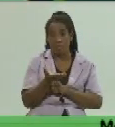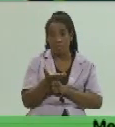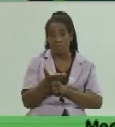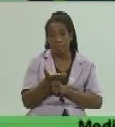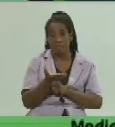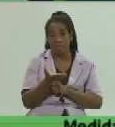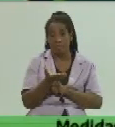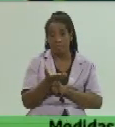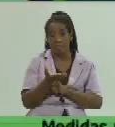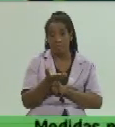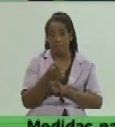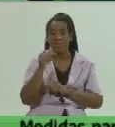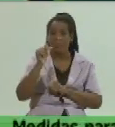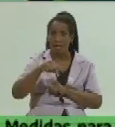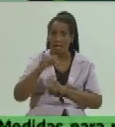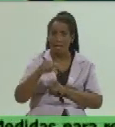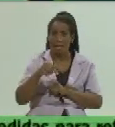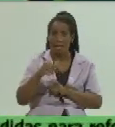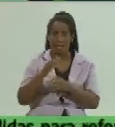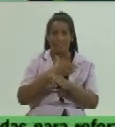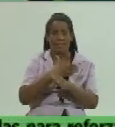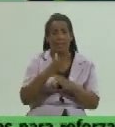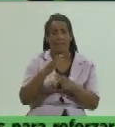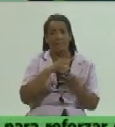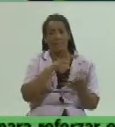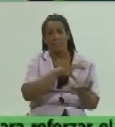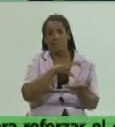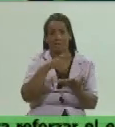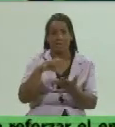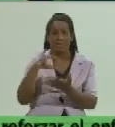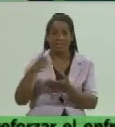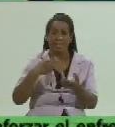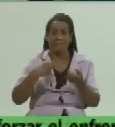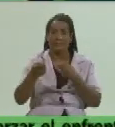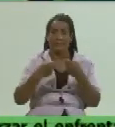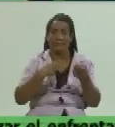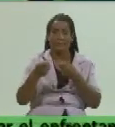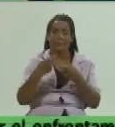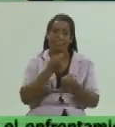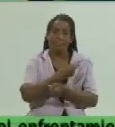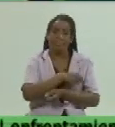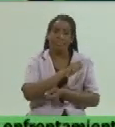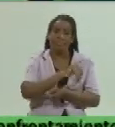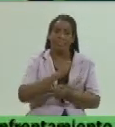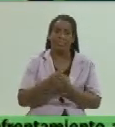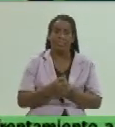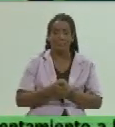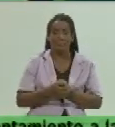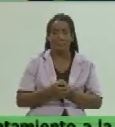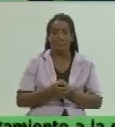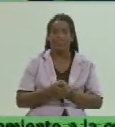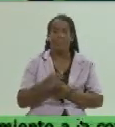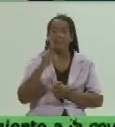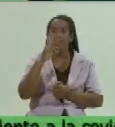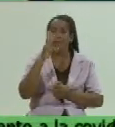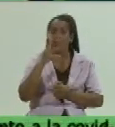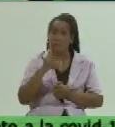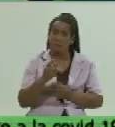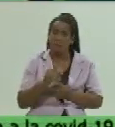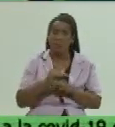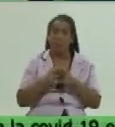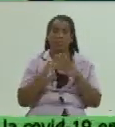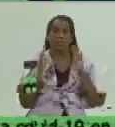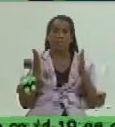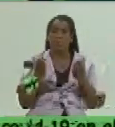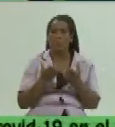actores que van a estar en los diferentes vías de comercialización de la población que el resultado de todo esto también va a estar dado